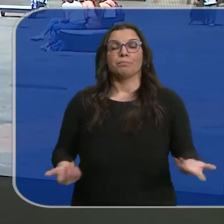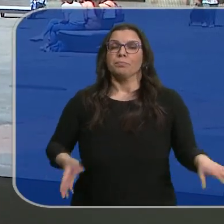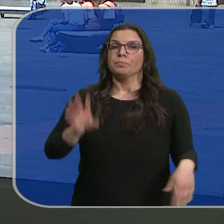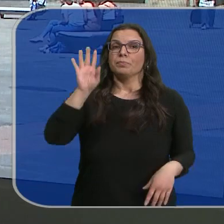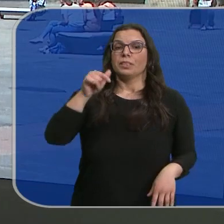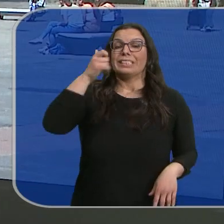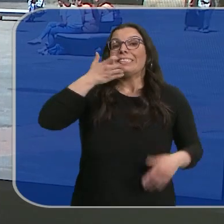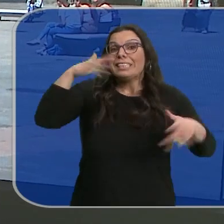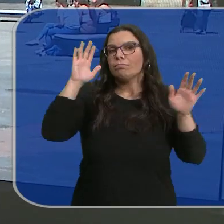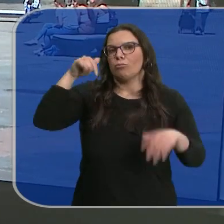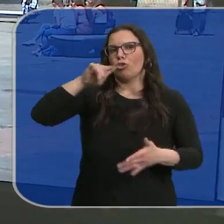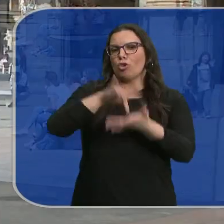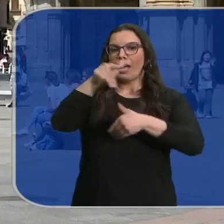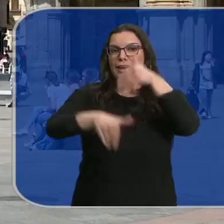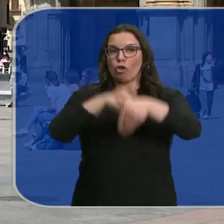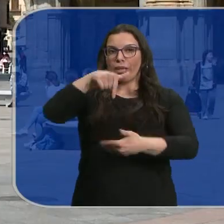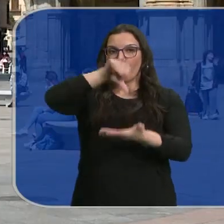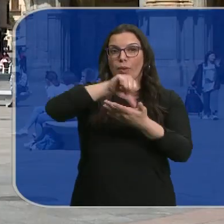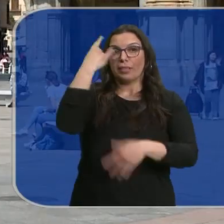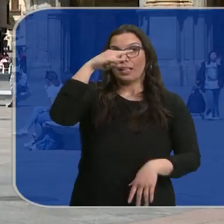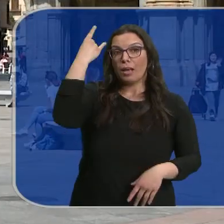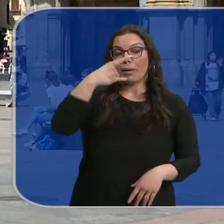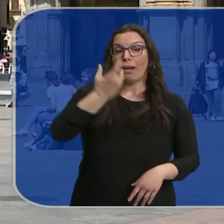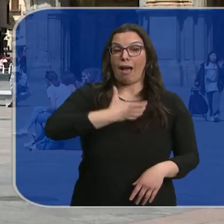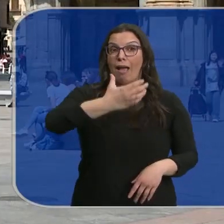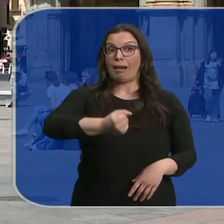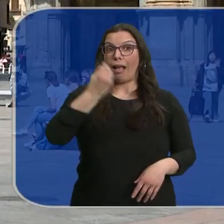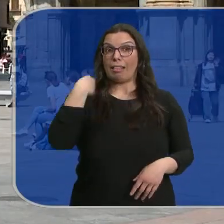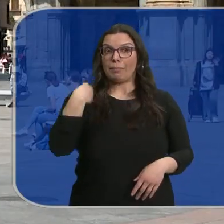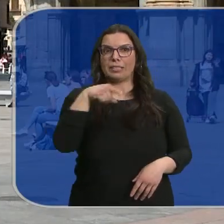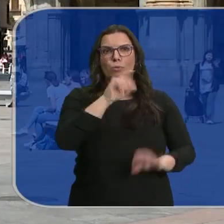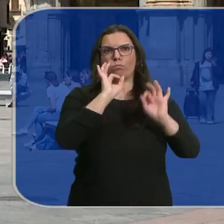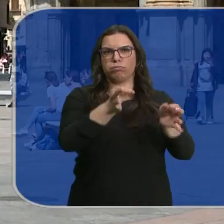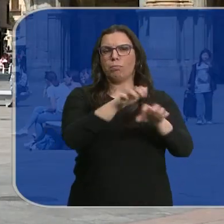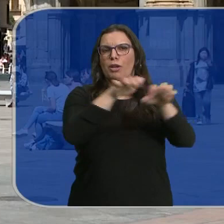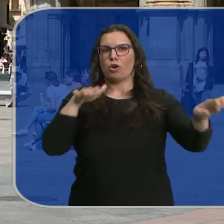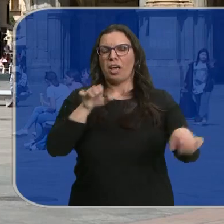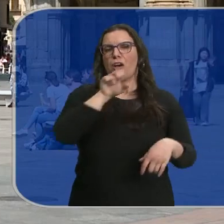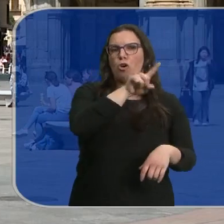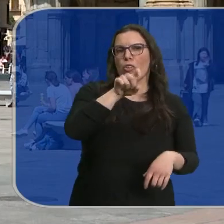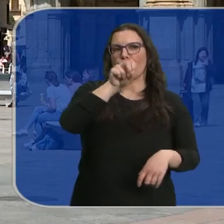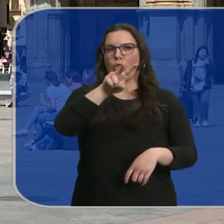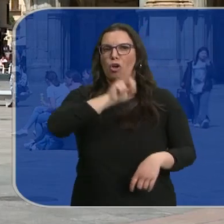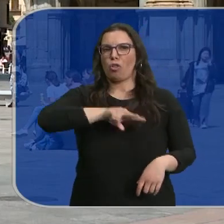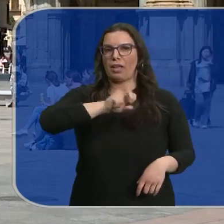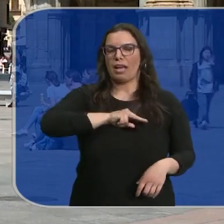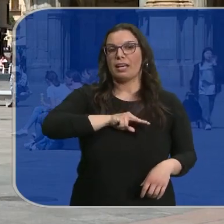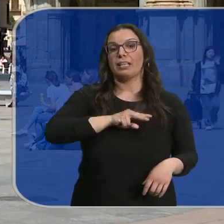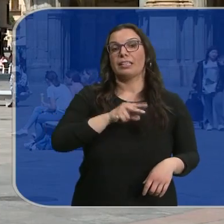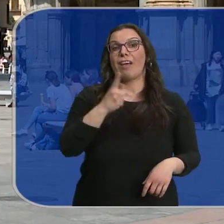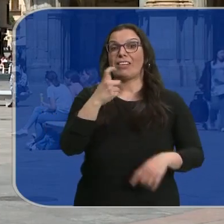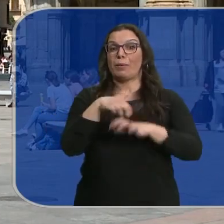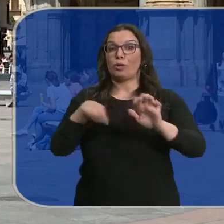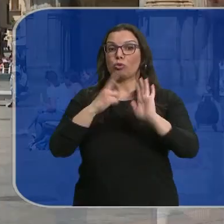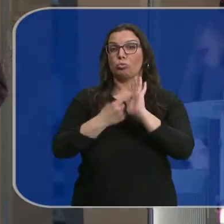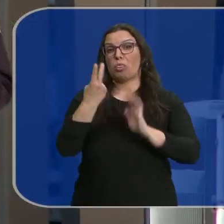Sí, si hoy se celebrase en elecciones en Salamanca, Carlos García Carballo volvería a tener el apoyo mayoritario con 11 o 12 concejales. Por lo tanto, a dos o tres